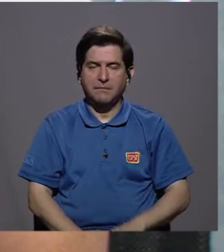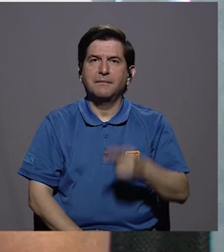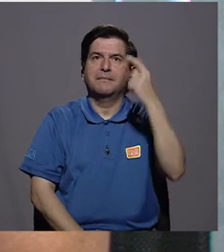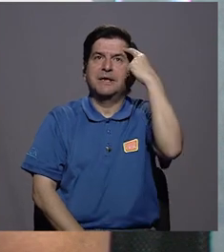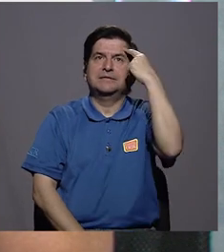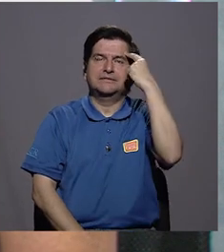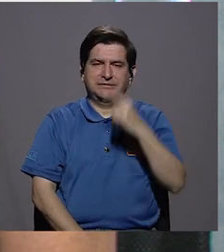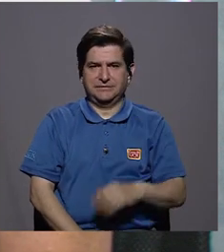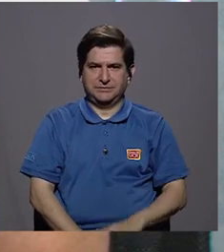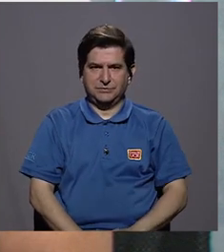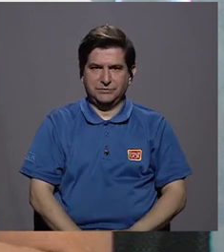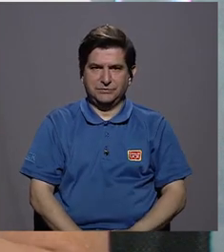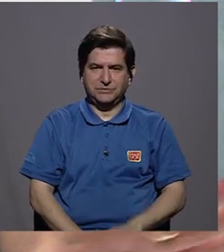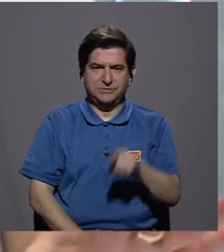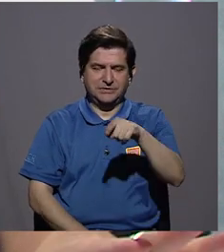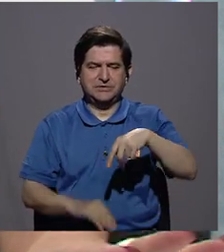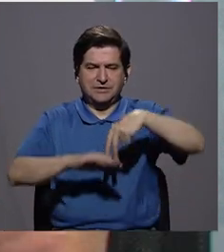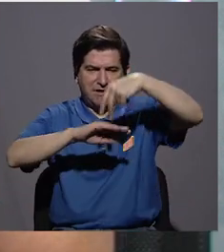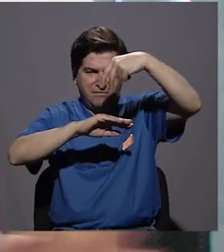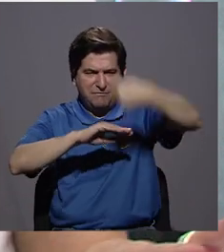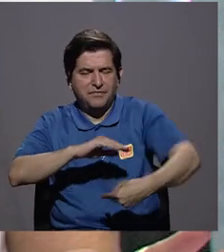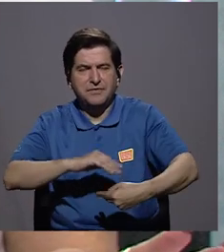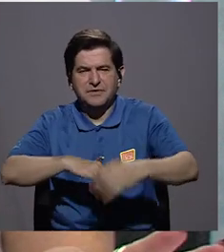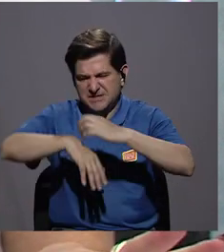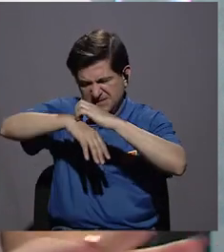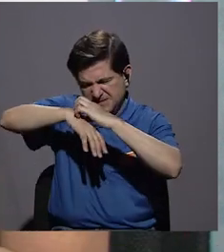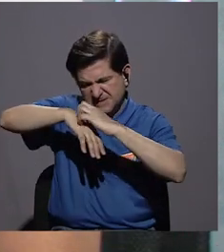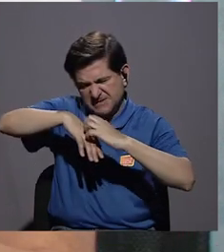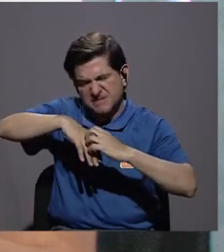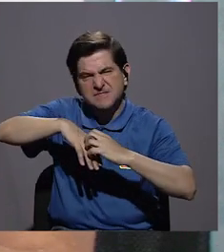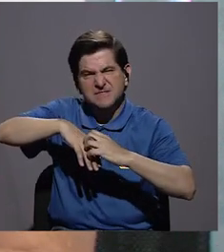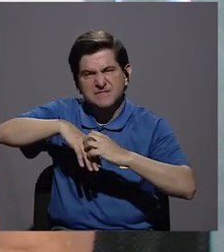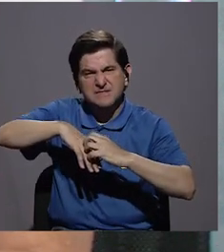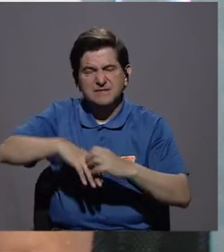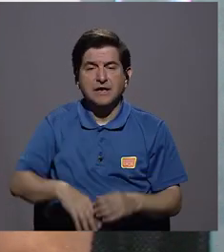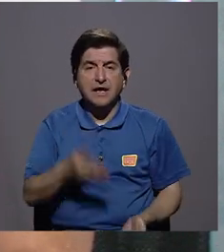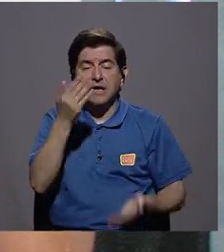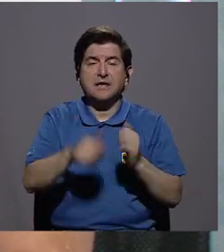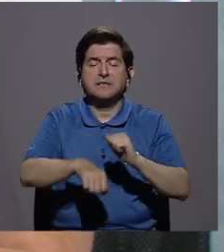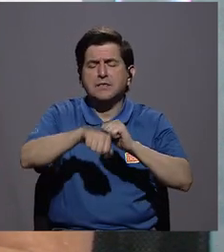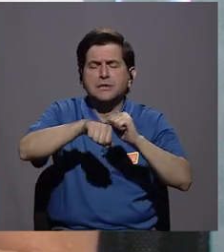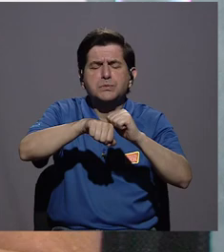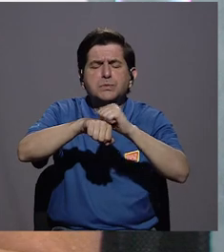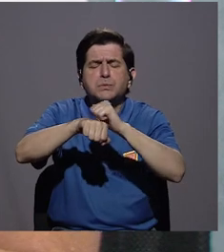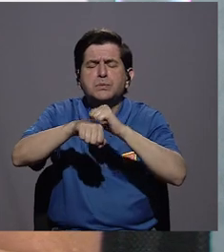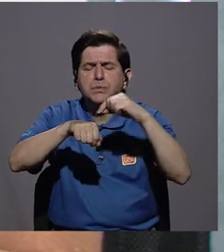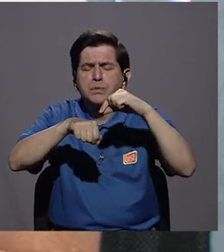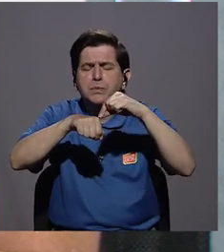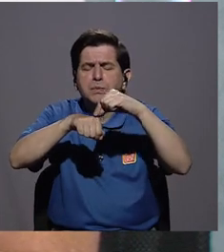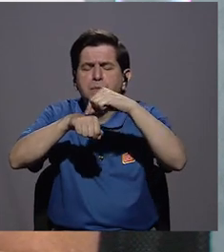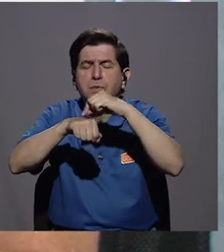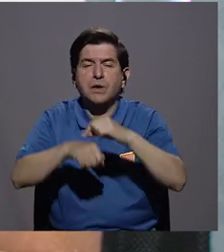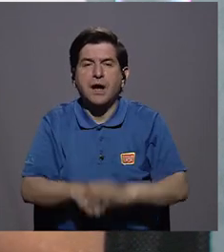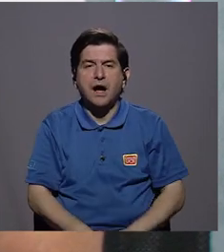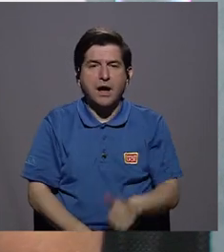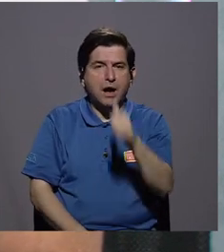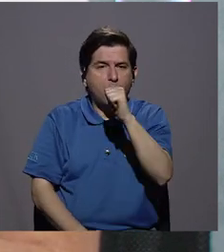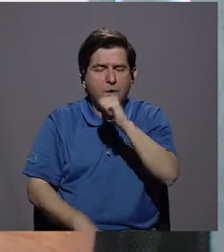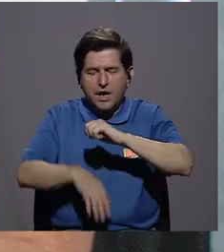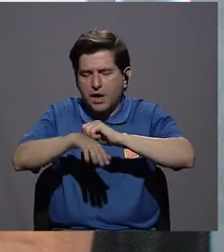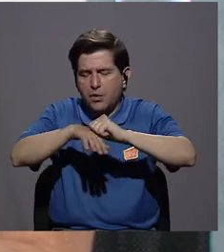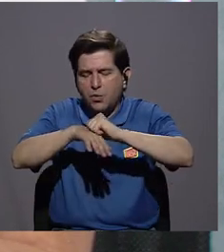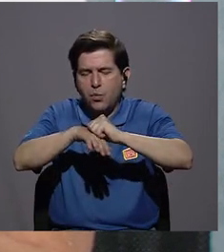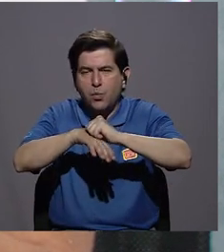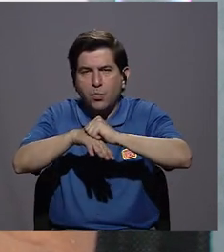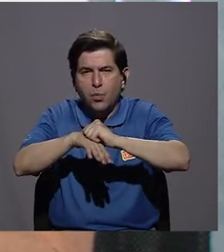pongamos una simulación, una caída, un raspón, ¿verdad? Que quedaron piedritas por ahí, lavar con abundante agua. Y ojalá